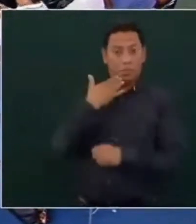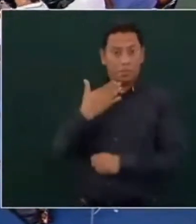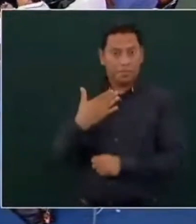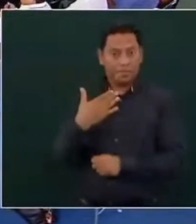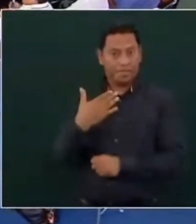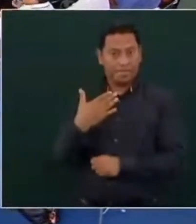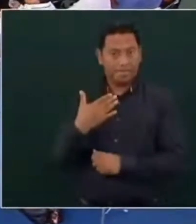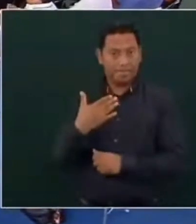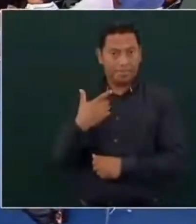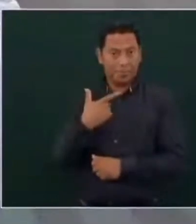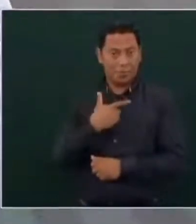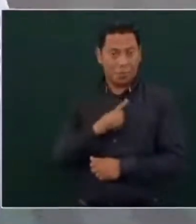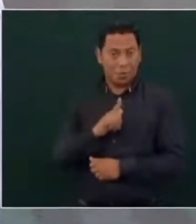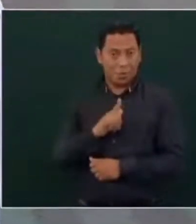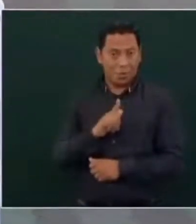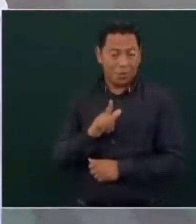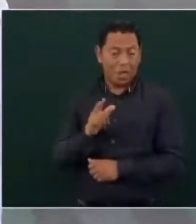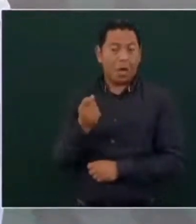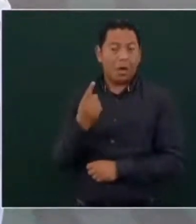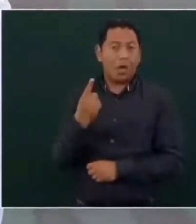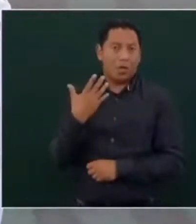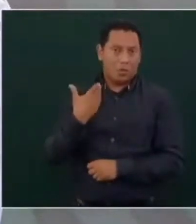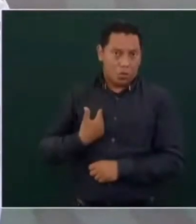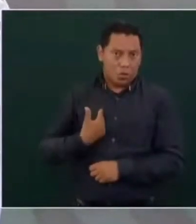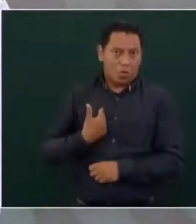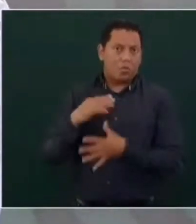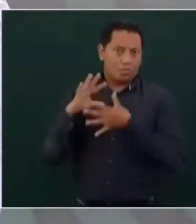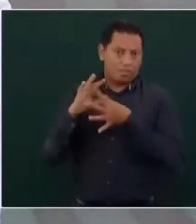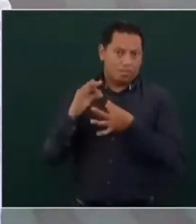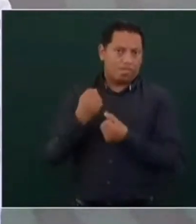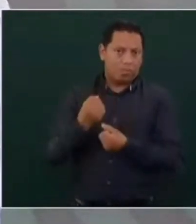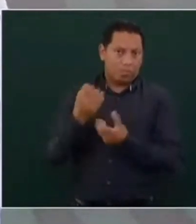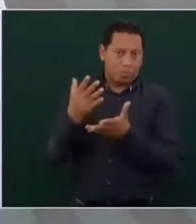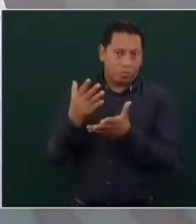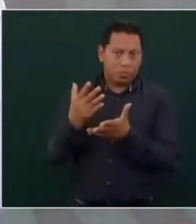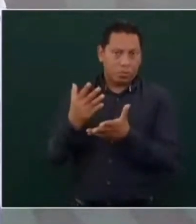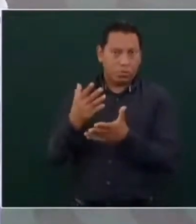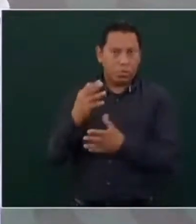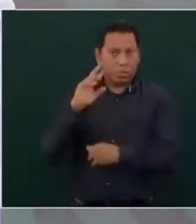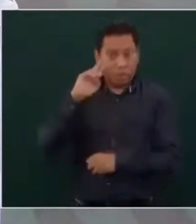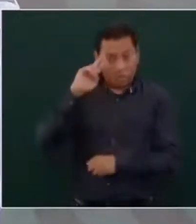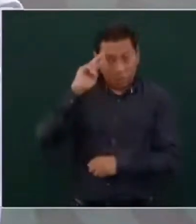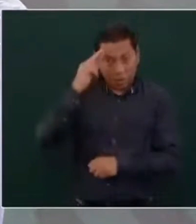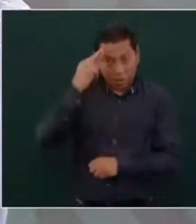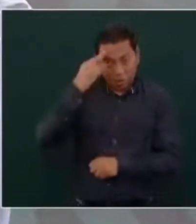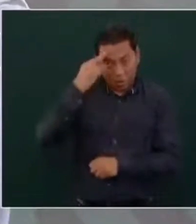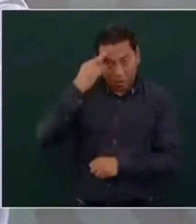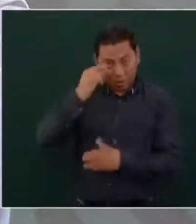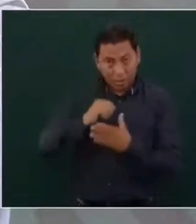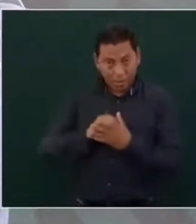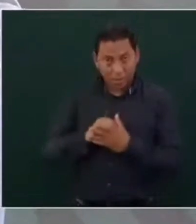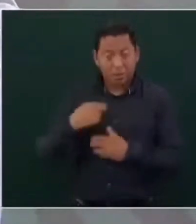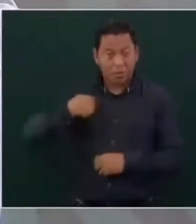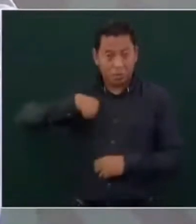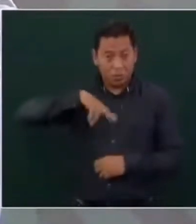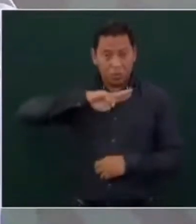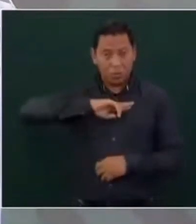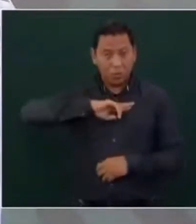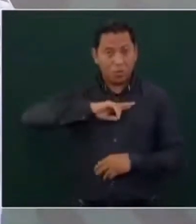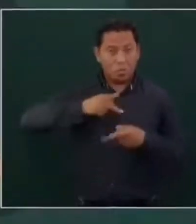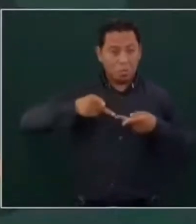no olvidemos que cuando nosotros estamos luchando